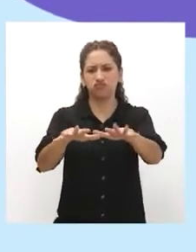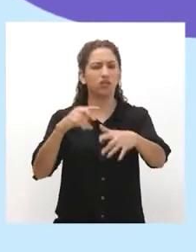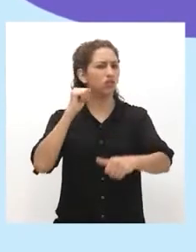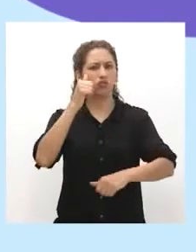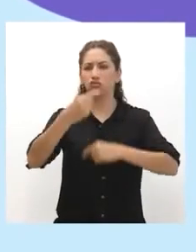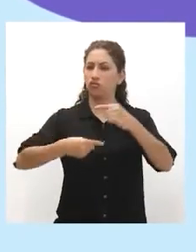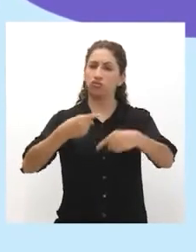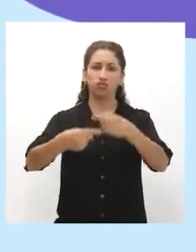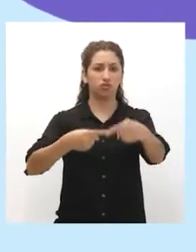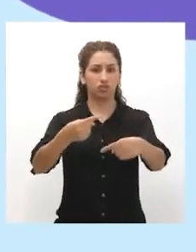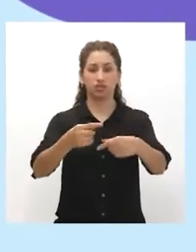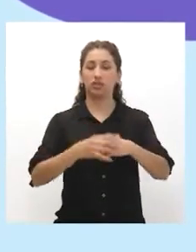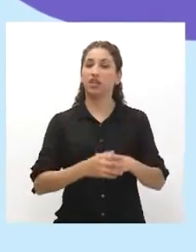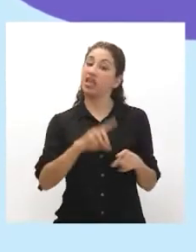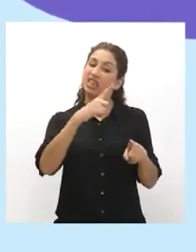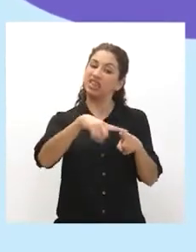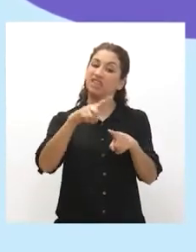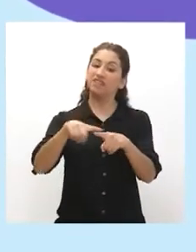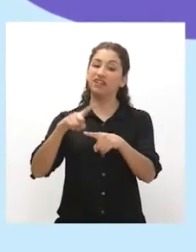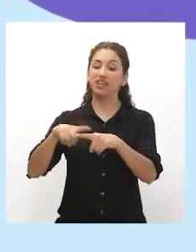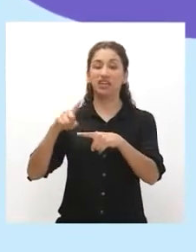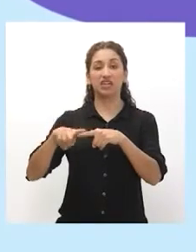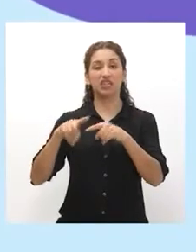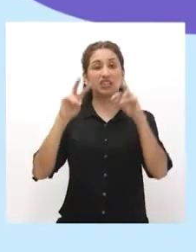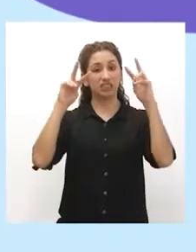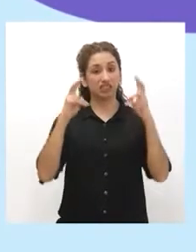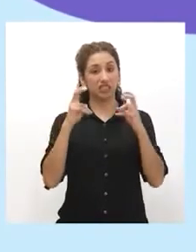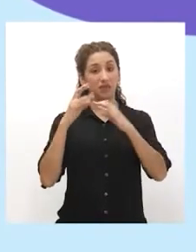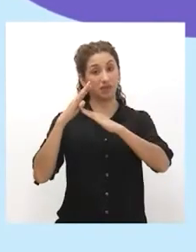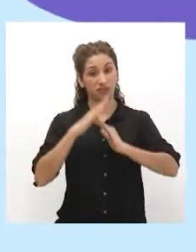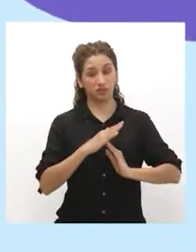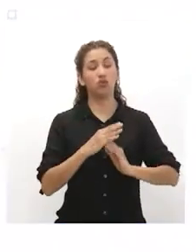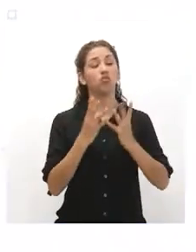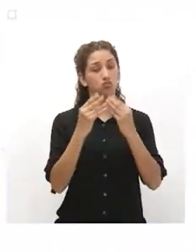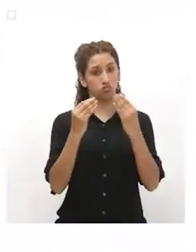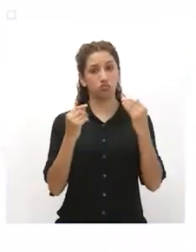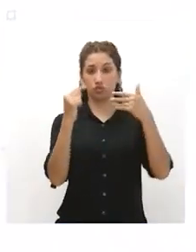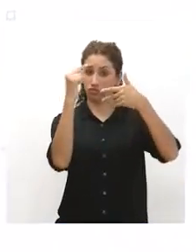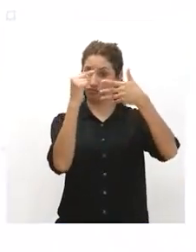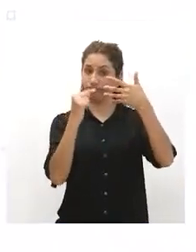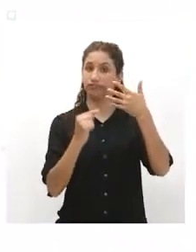los días. Los tipos de discriminación son múltiples.